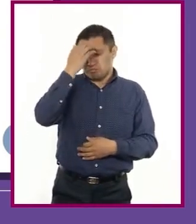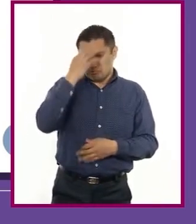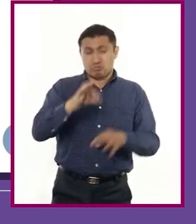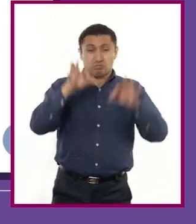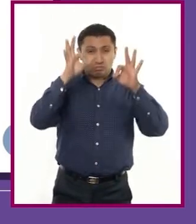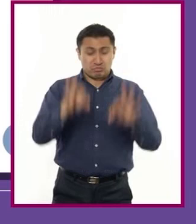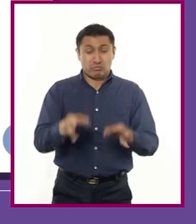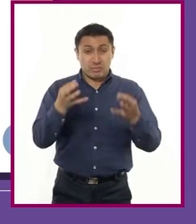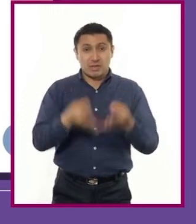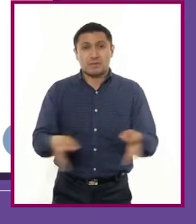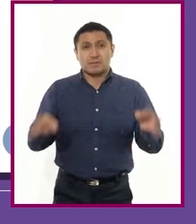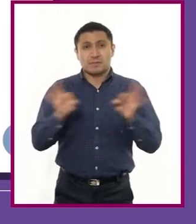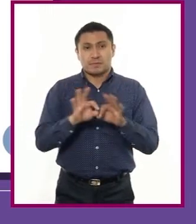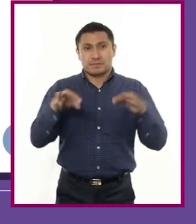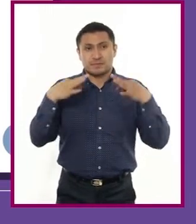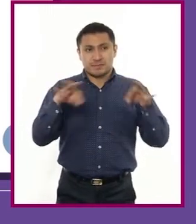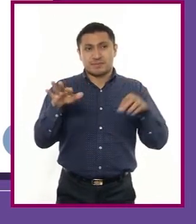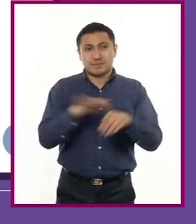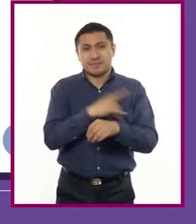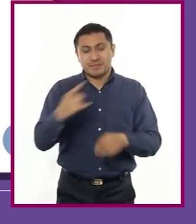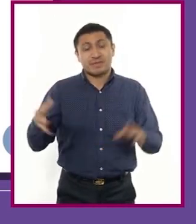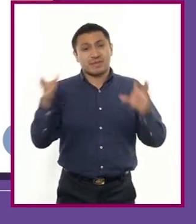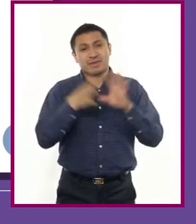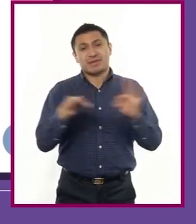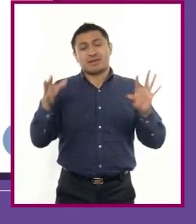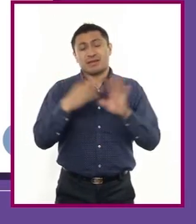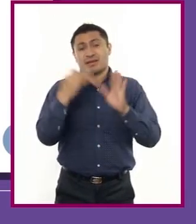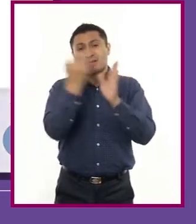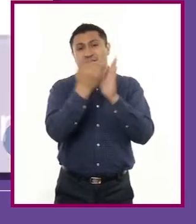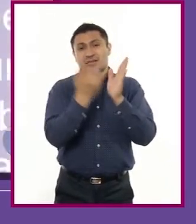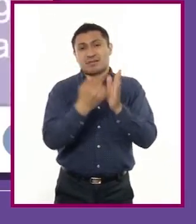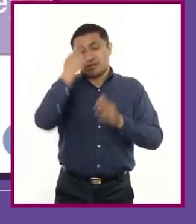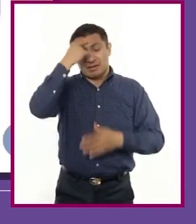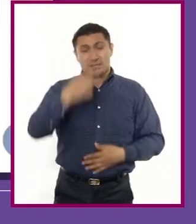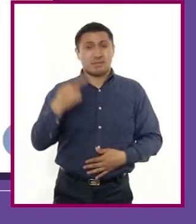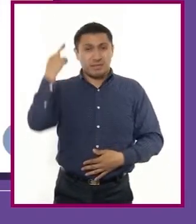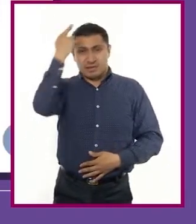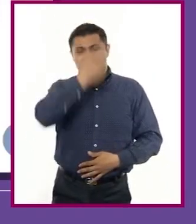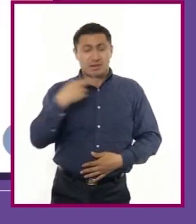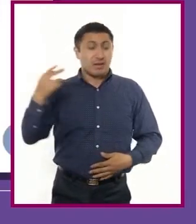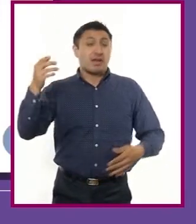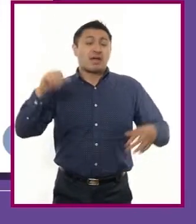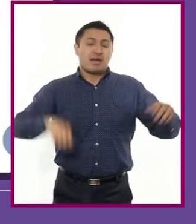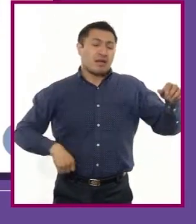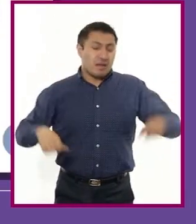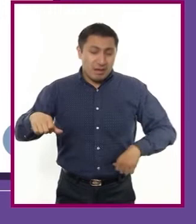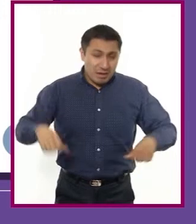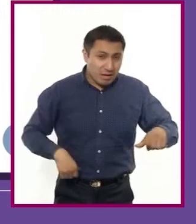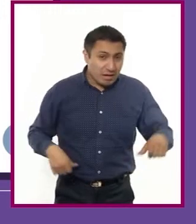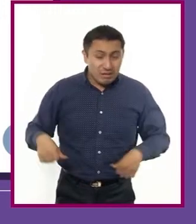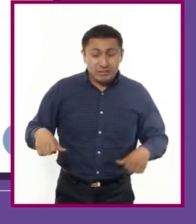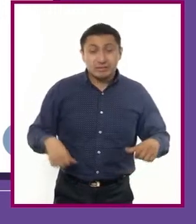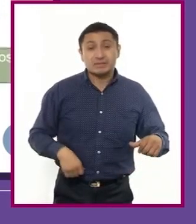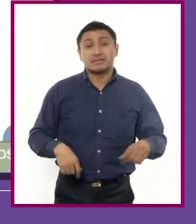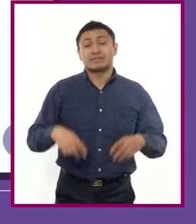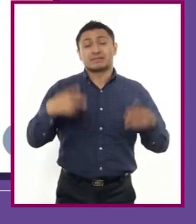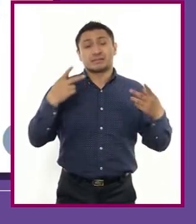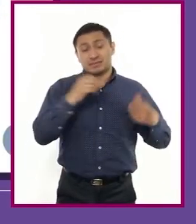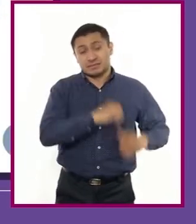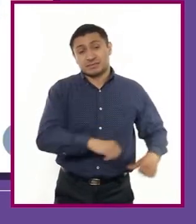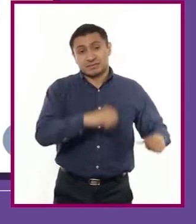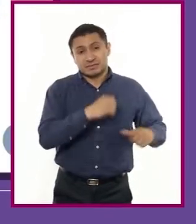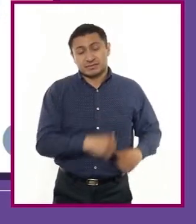documentos, porque nos sirven como guías para evaluar la actuación de las autoridades y para exigir el cumplimiento de sus obligaciones